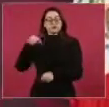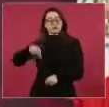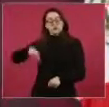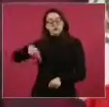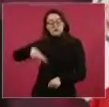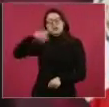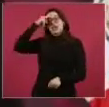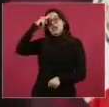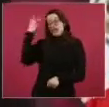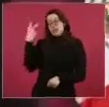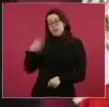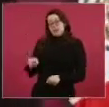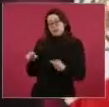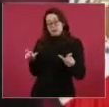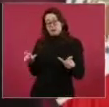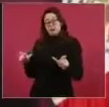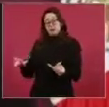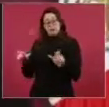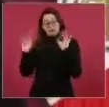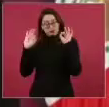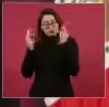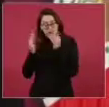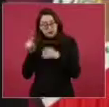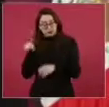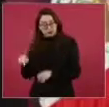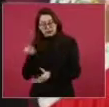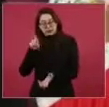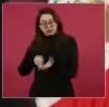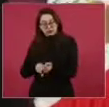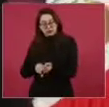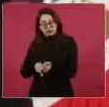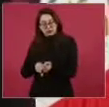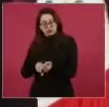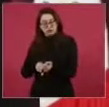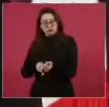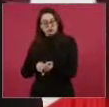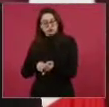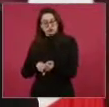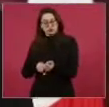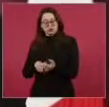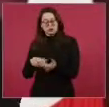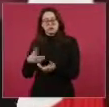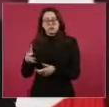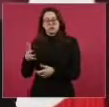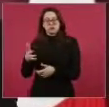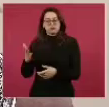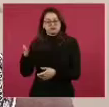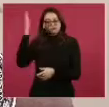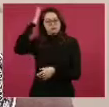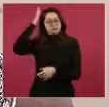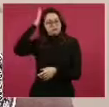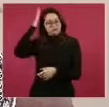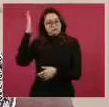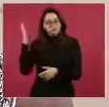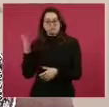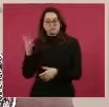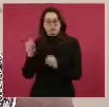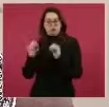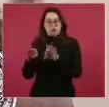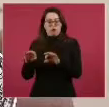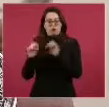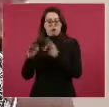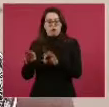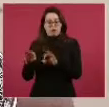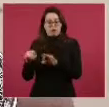va a tener como sede Nuevo Laredo, se